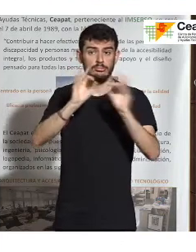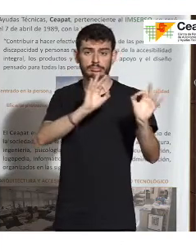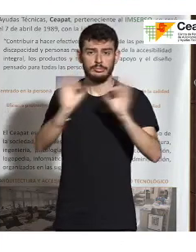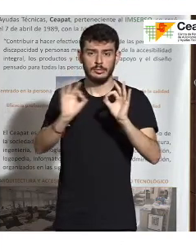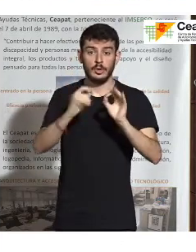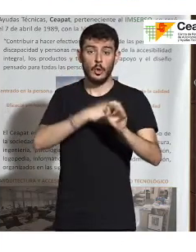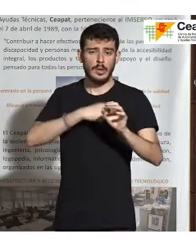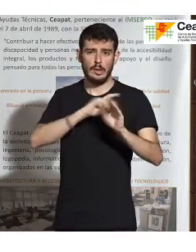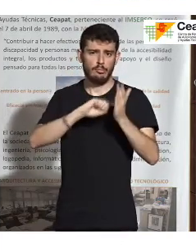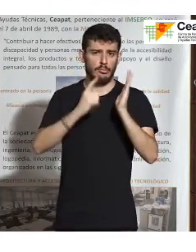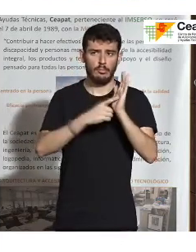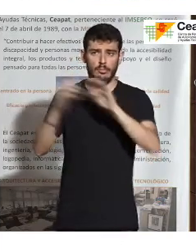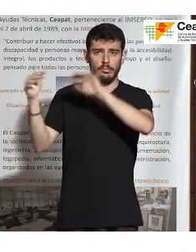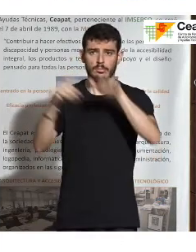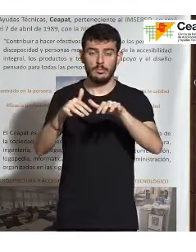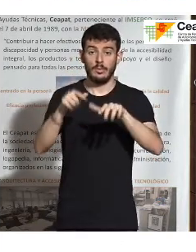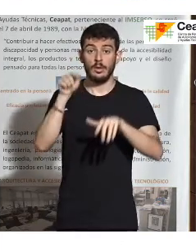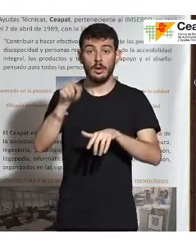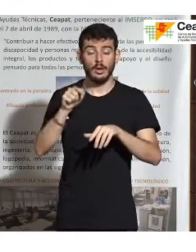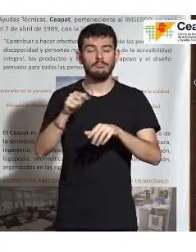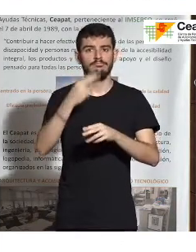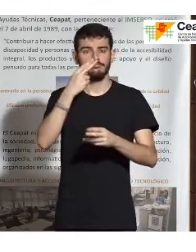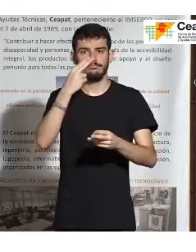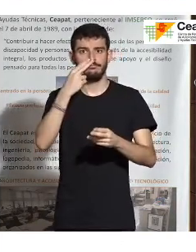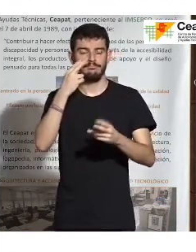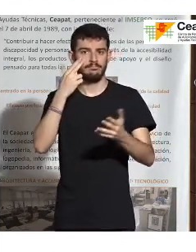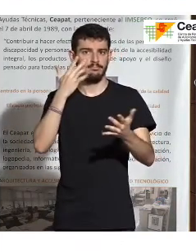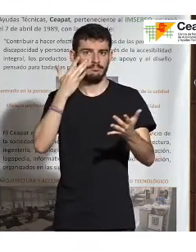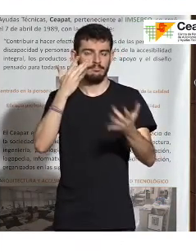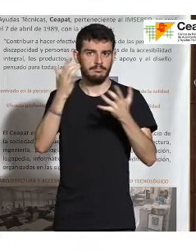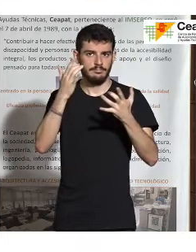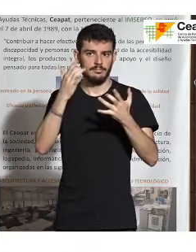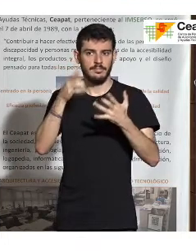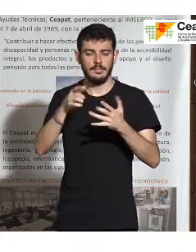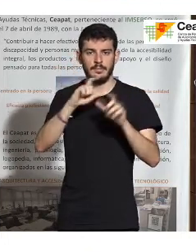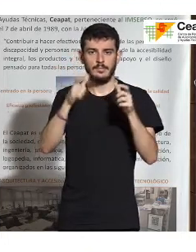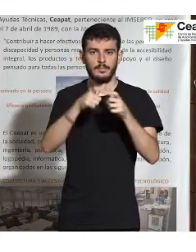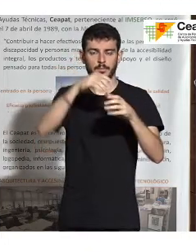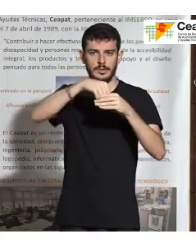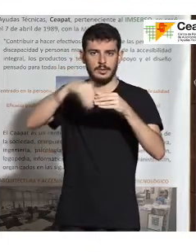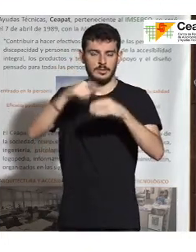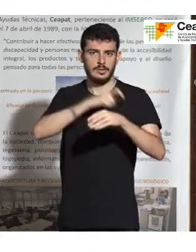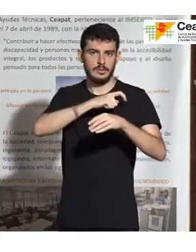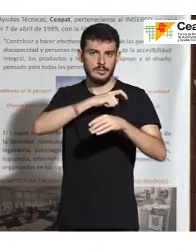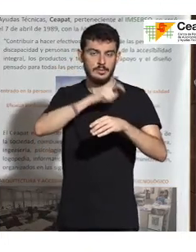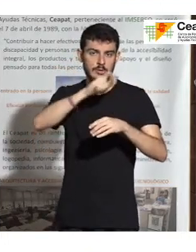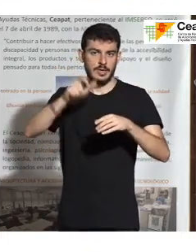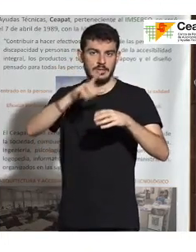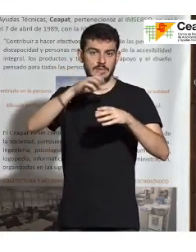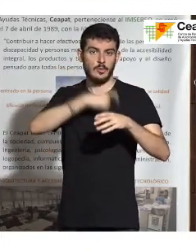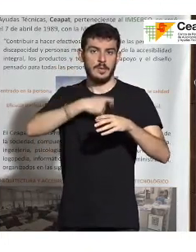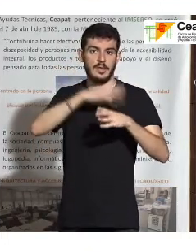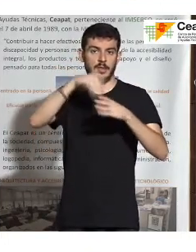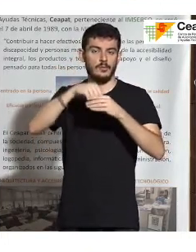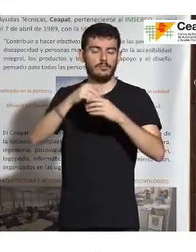comité. Ahí notamos que hay un verdadero interés de todos los miembros del comité en aprender de la norma y en aprender